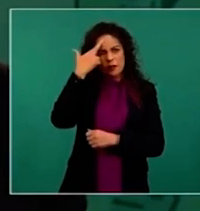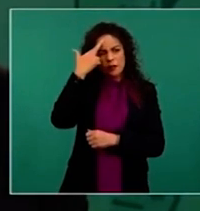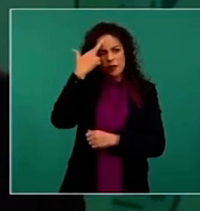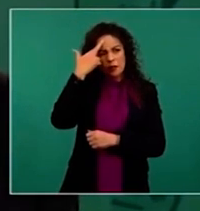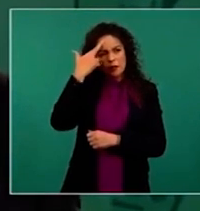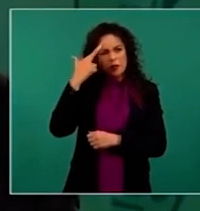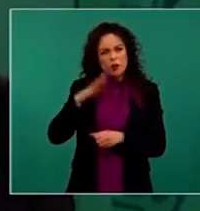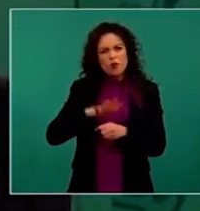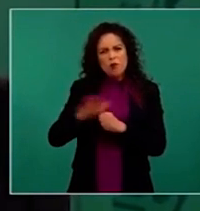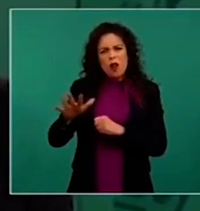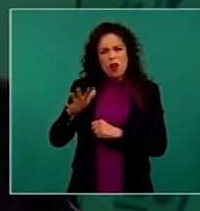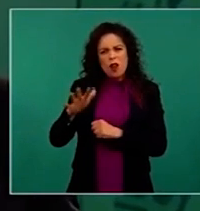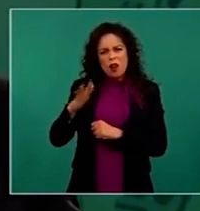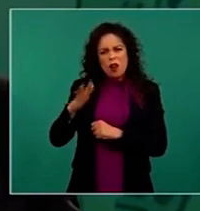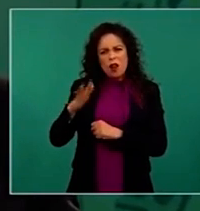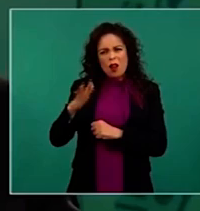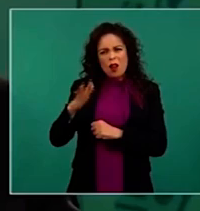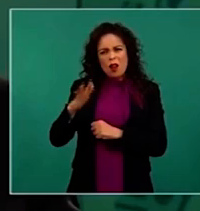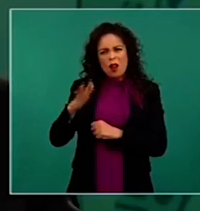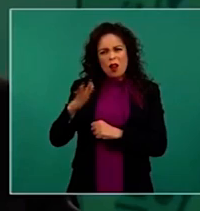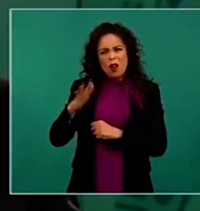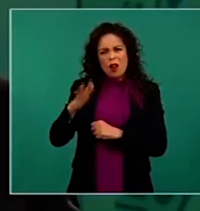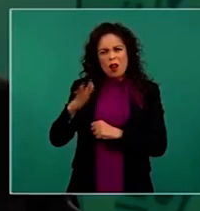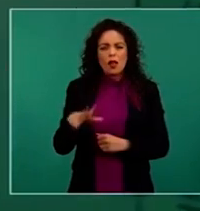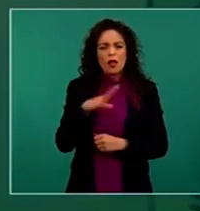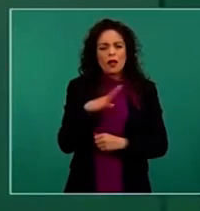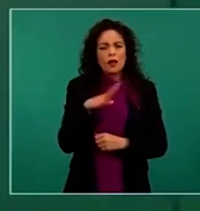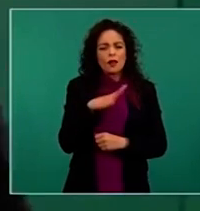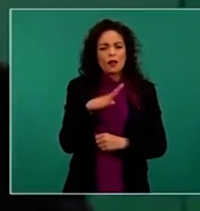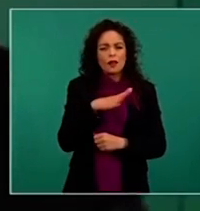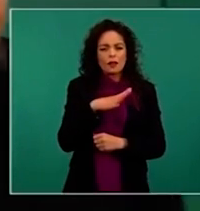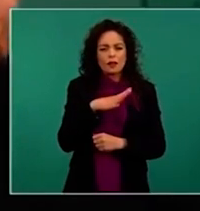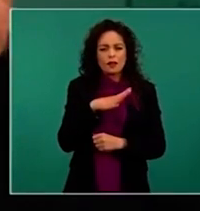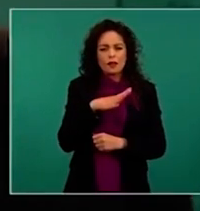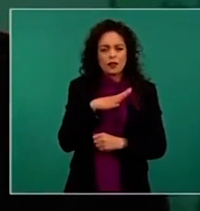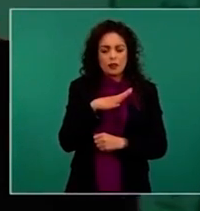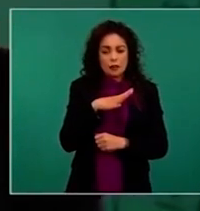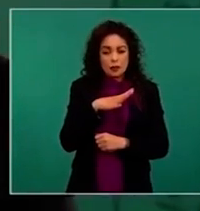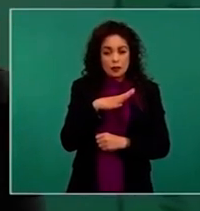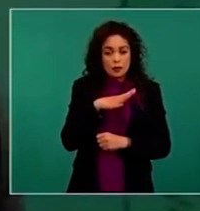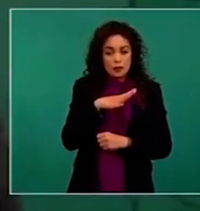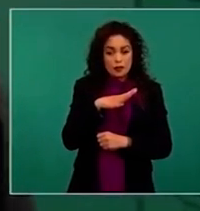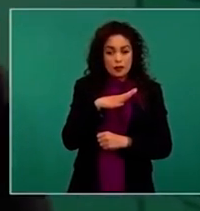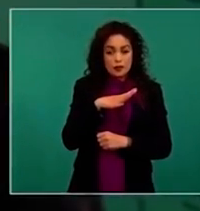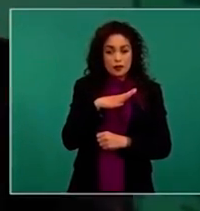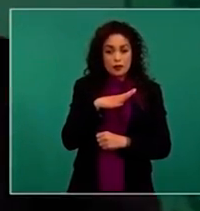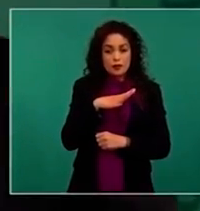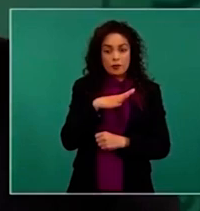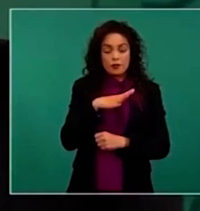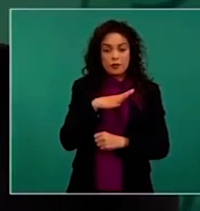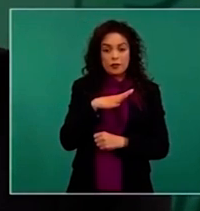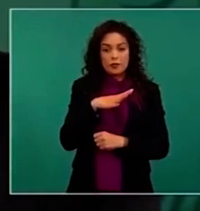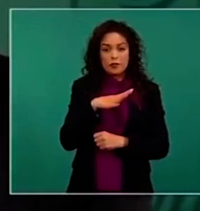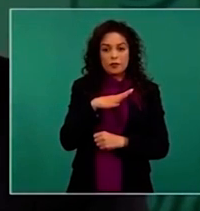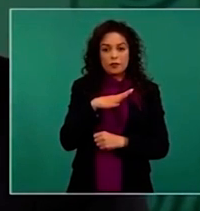había iniciado